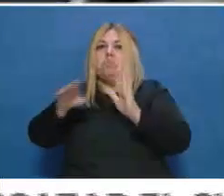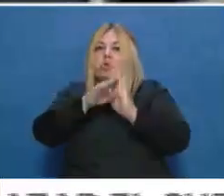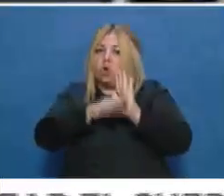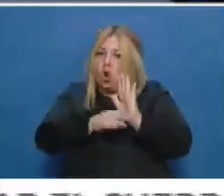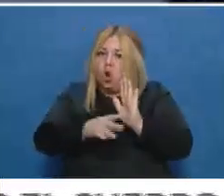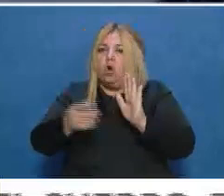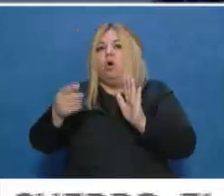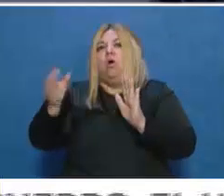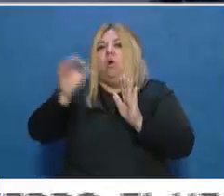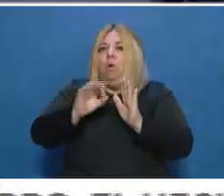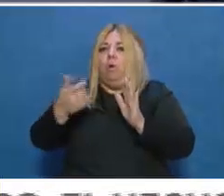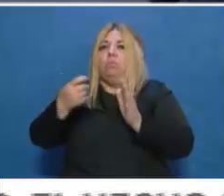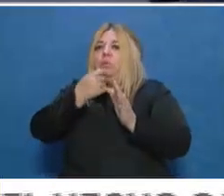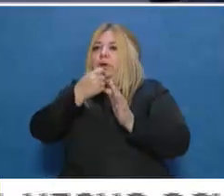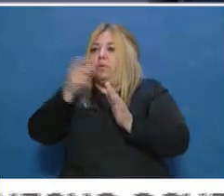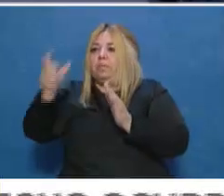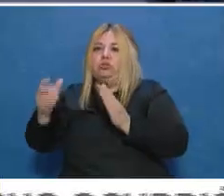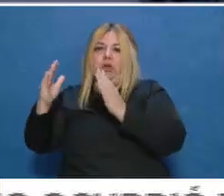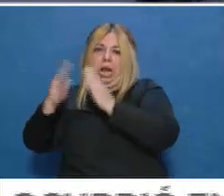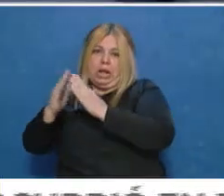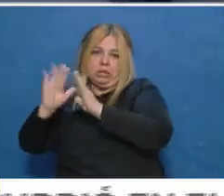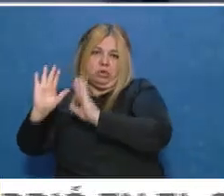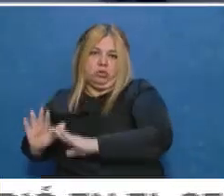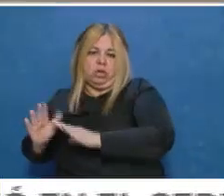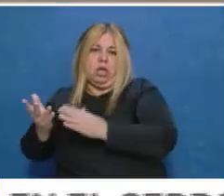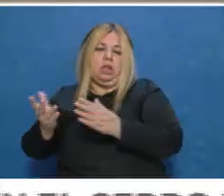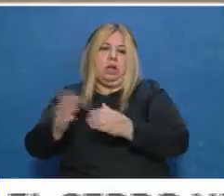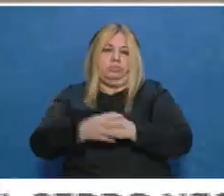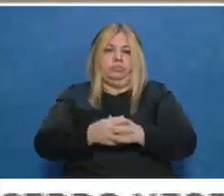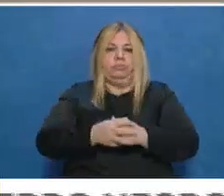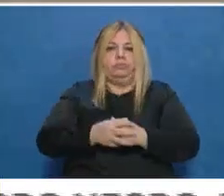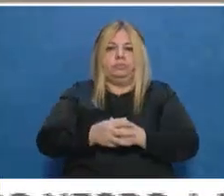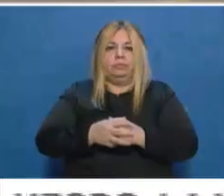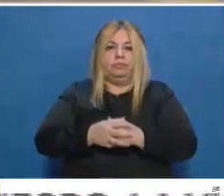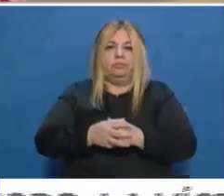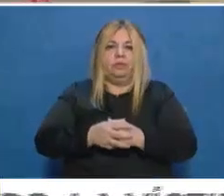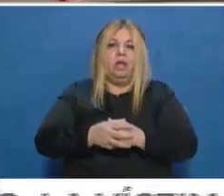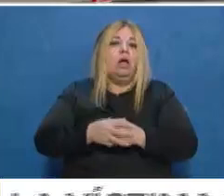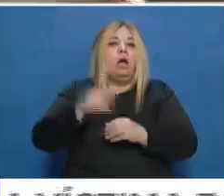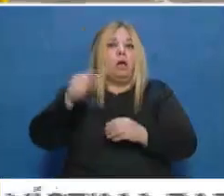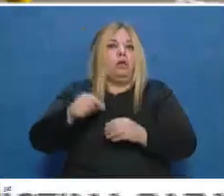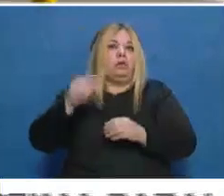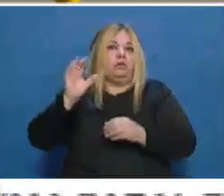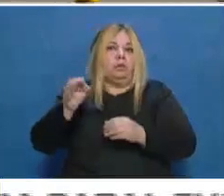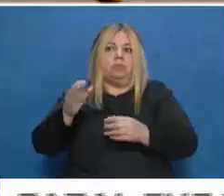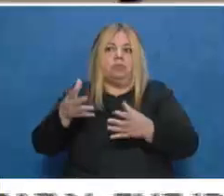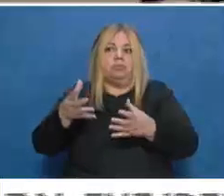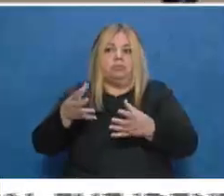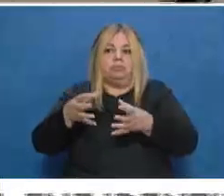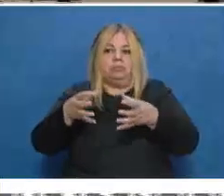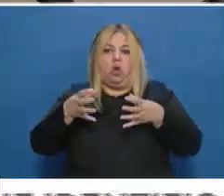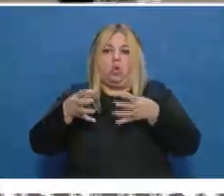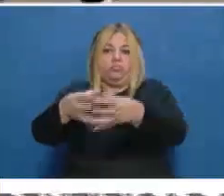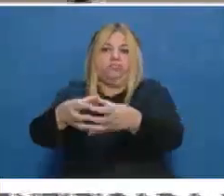y que obviamente están al tanto y siguiendo detalle en detalle lo que está pasando en este que se convierte también como en un conglomerado, ¿no?